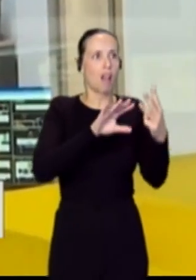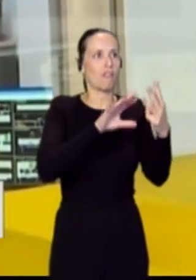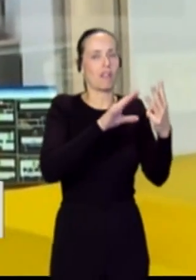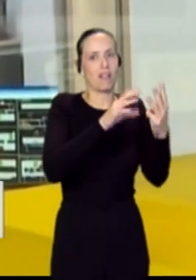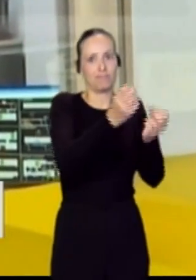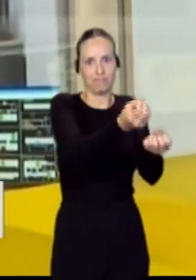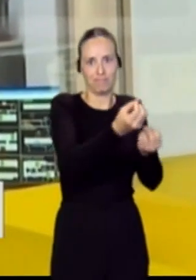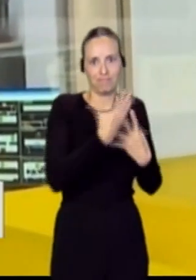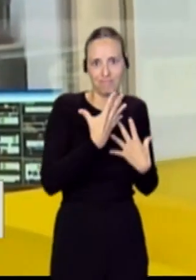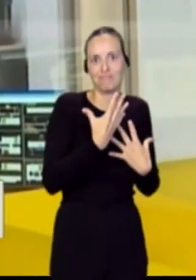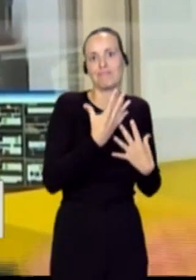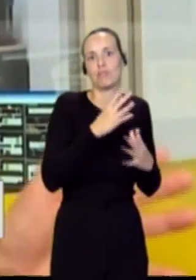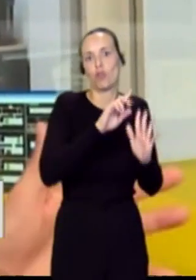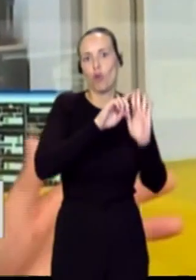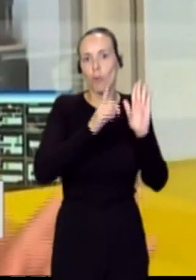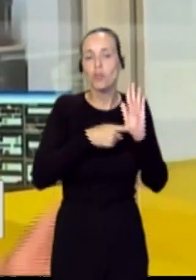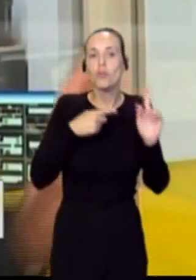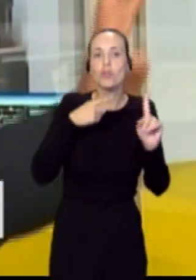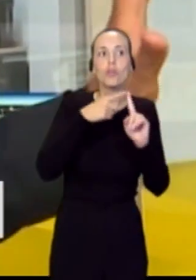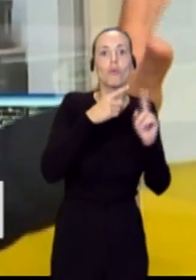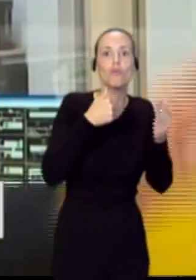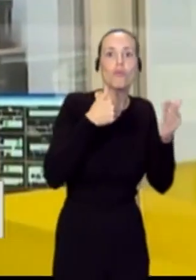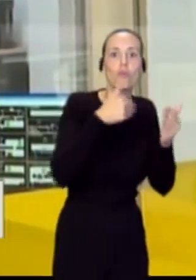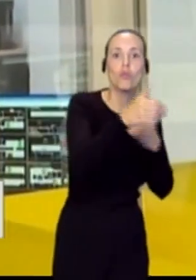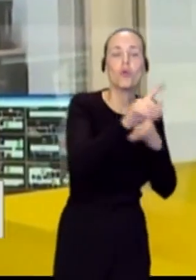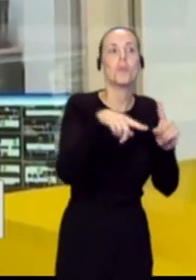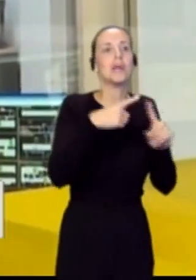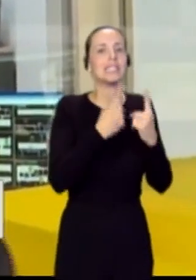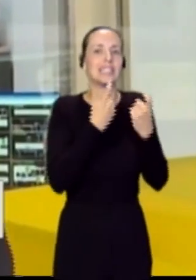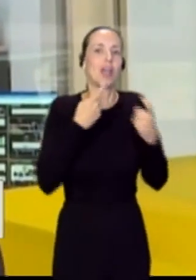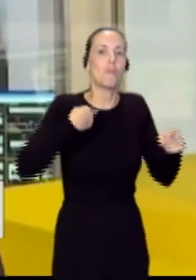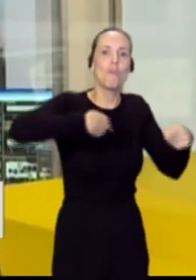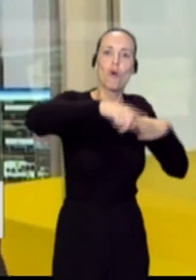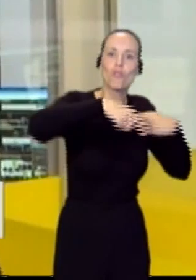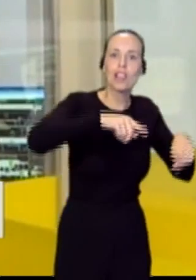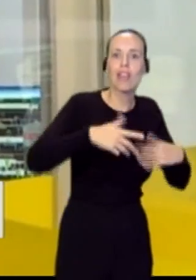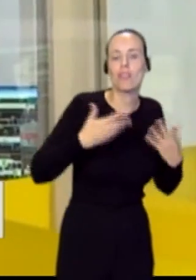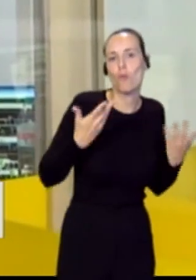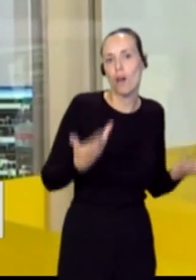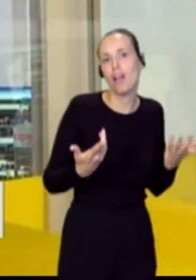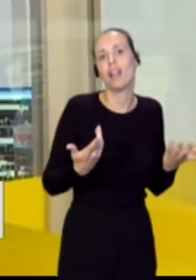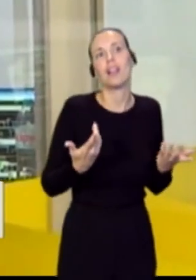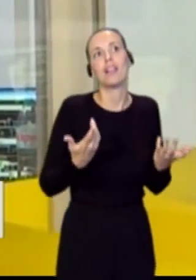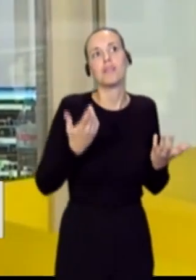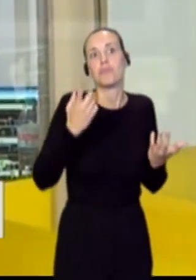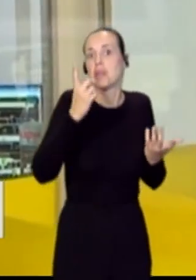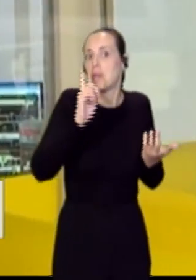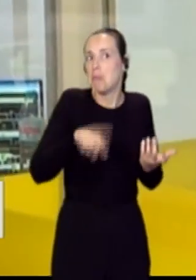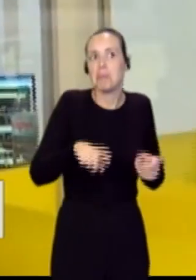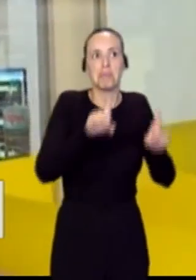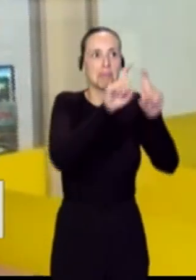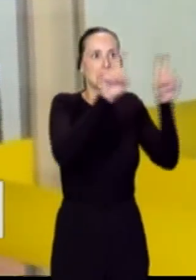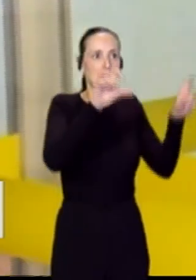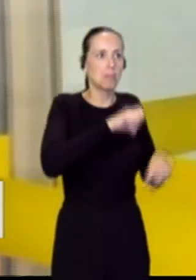solo las vías del futuro, sino ver cuáles son las necesidades desde el punto de vista de la movilidad. Incluso que entes privados o la